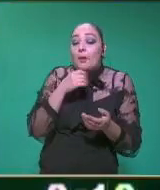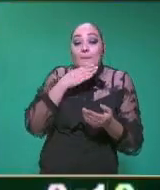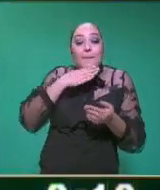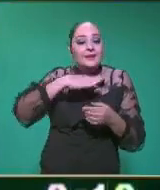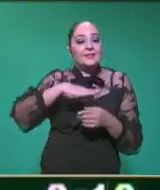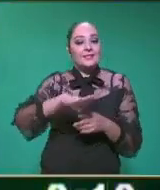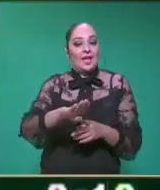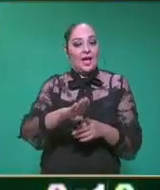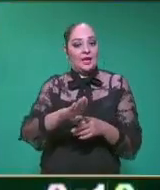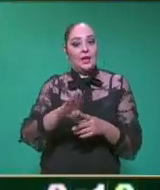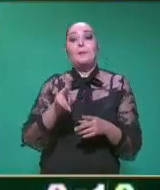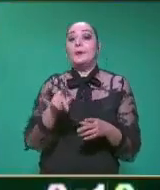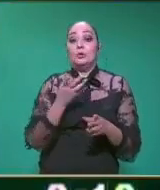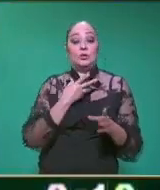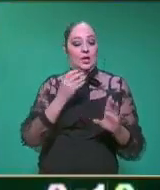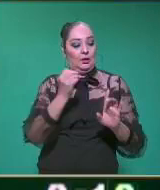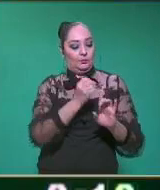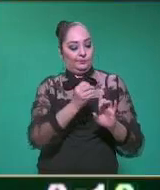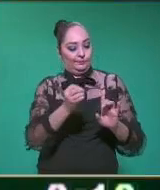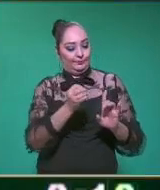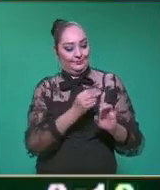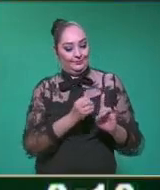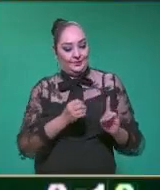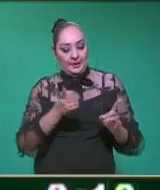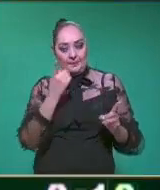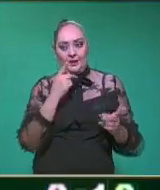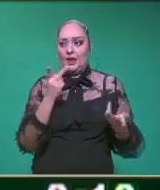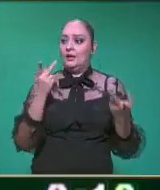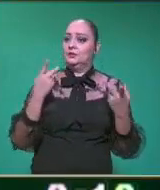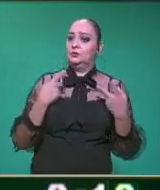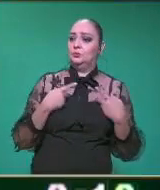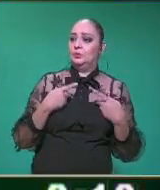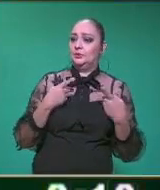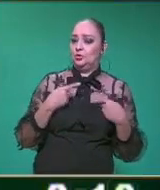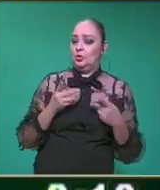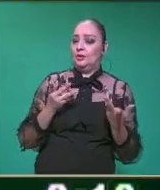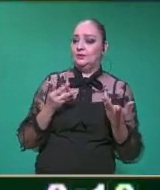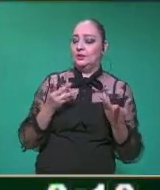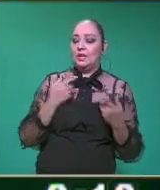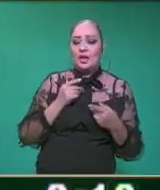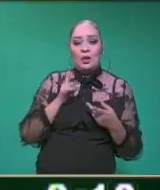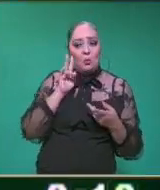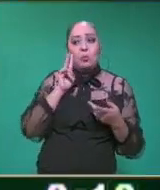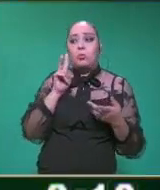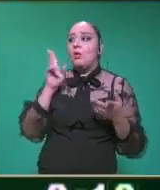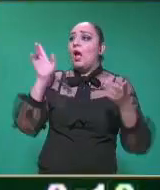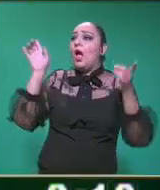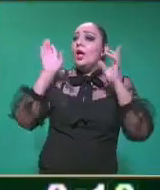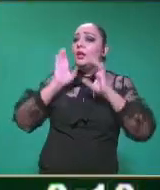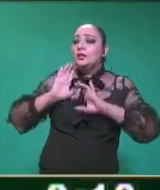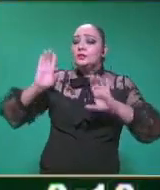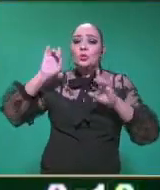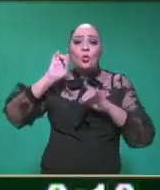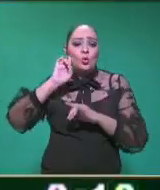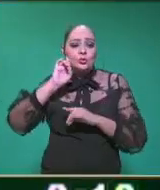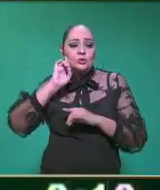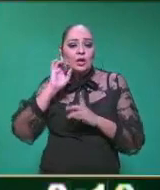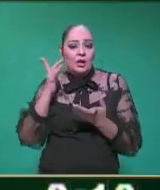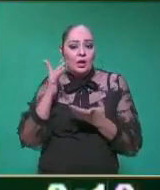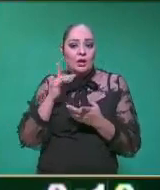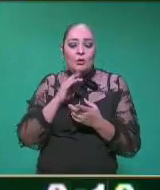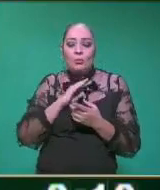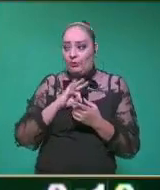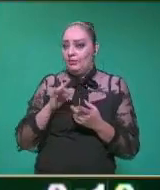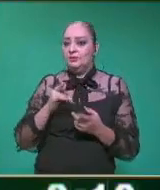producir un efecto a quienes entren en contacto con ella sin importar el medio por el cual se difunda.